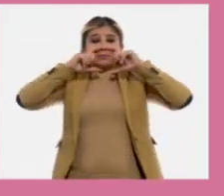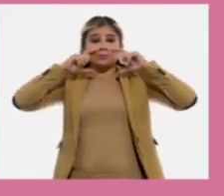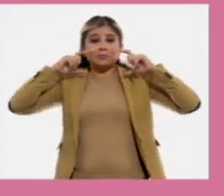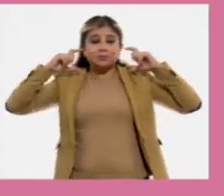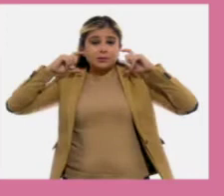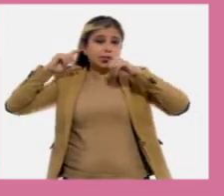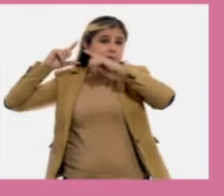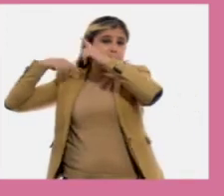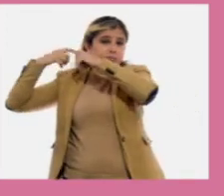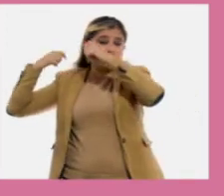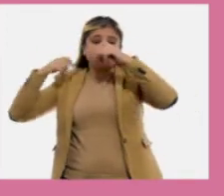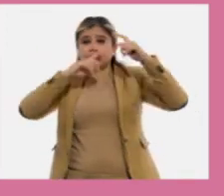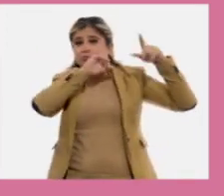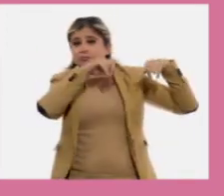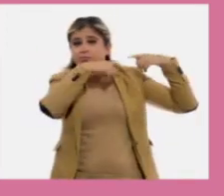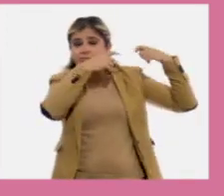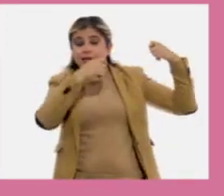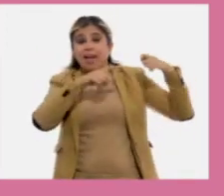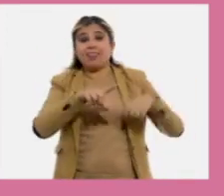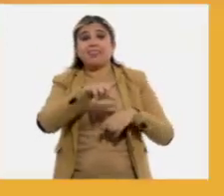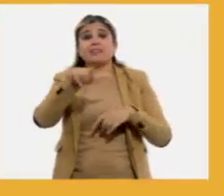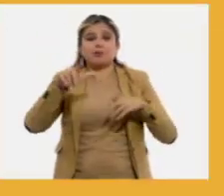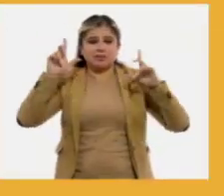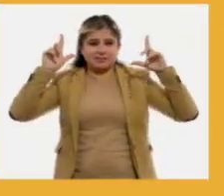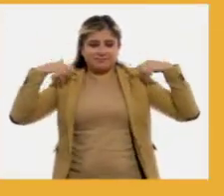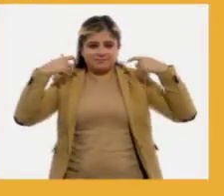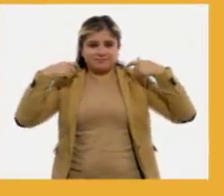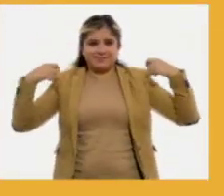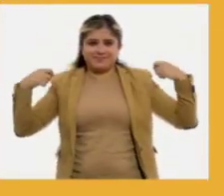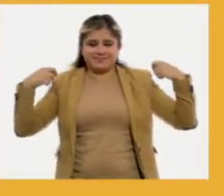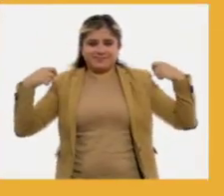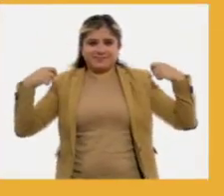cuerdas sobre tu cabeza y alrededor de tu cuello.